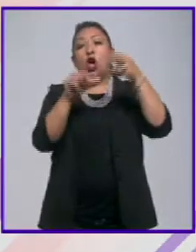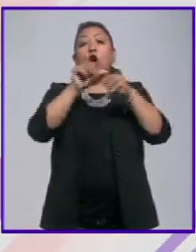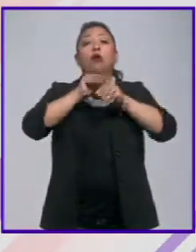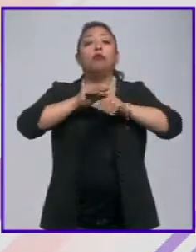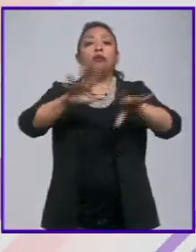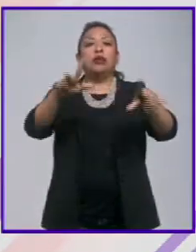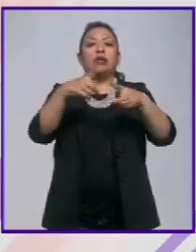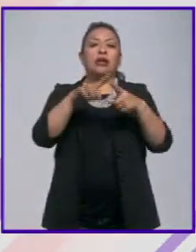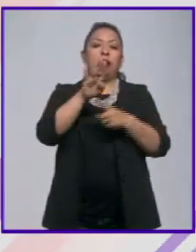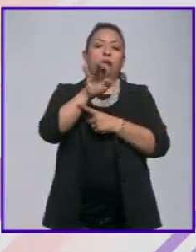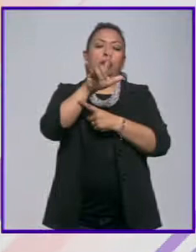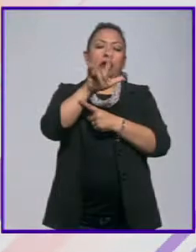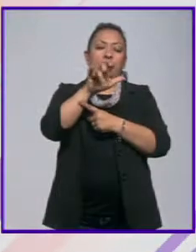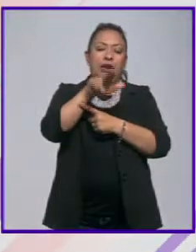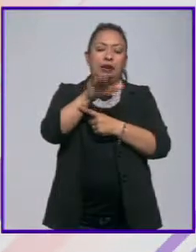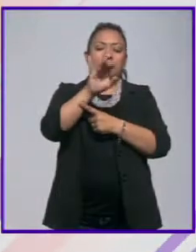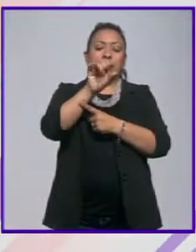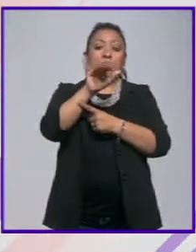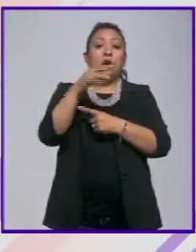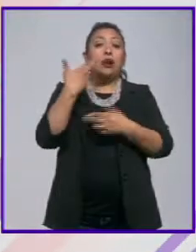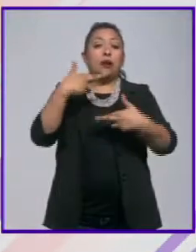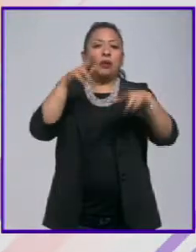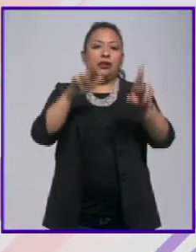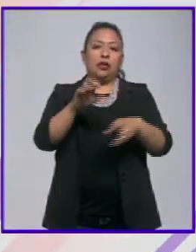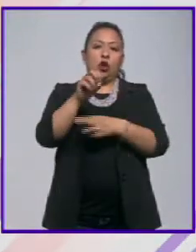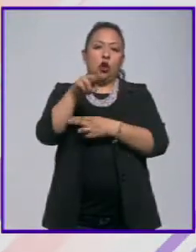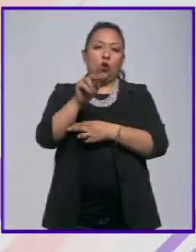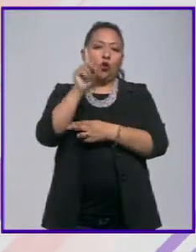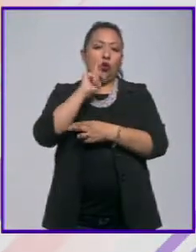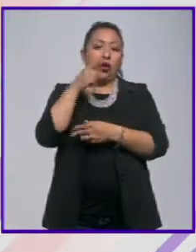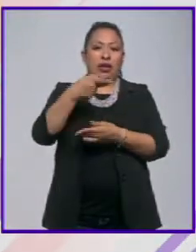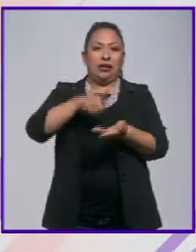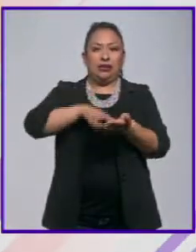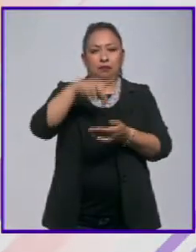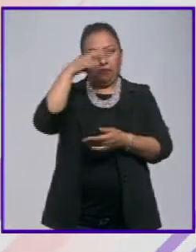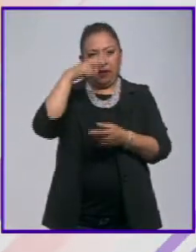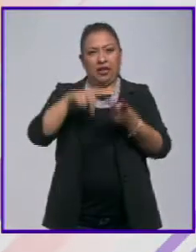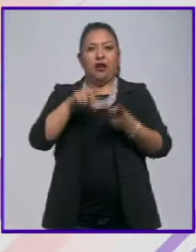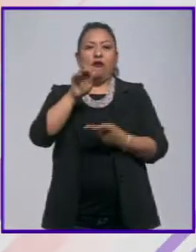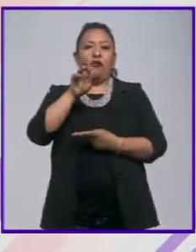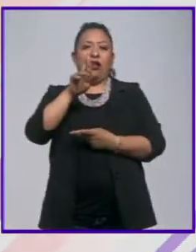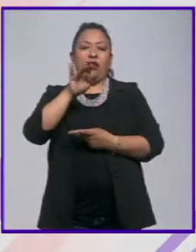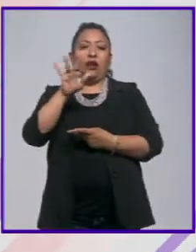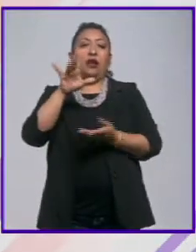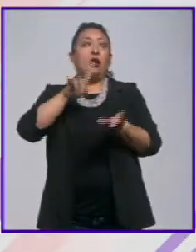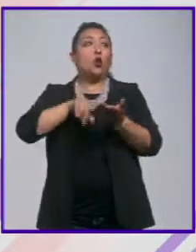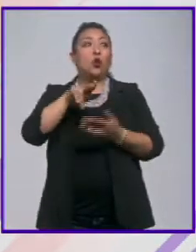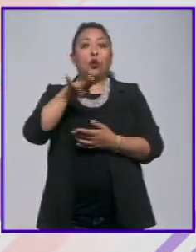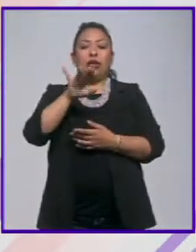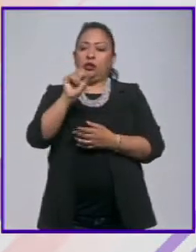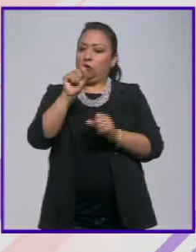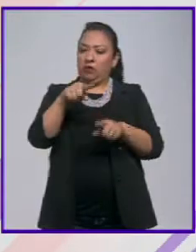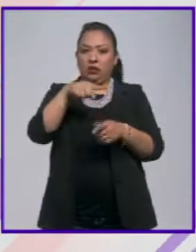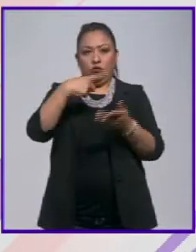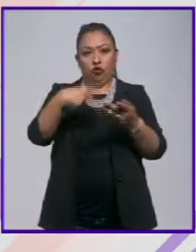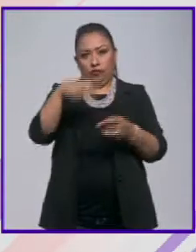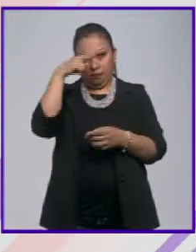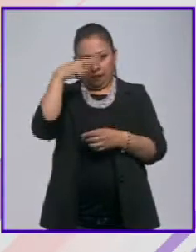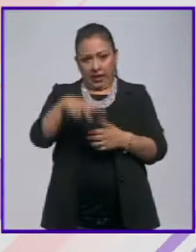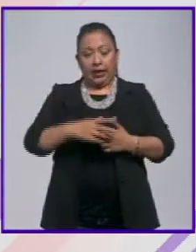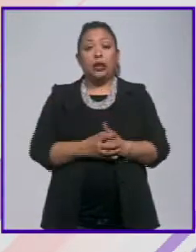conocer Belén Sanzluque, representante de ONU Mujeres en México, y Frédéric Bacharón, de la UNESCO, también en nuestro país.